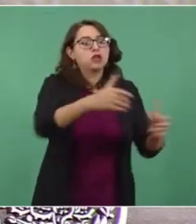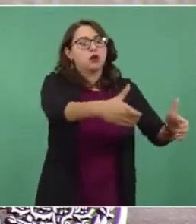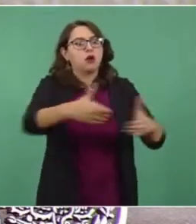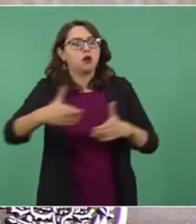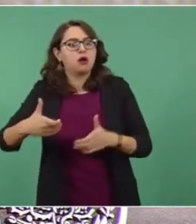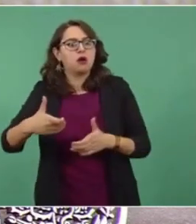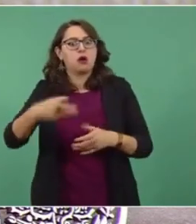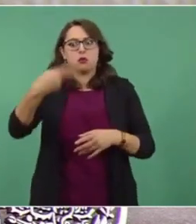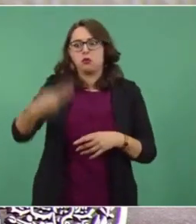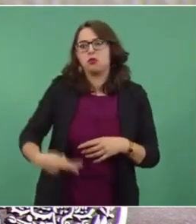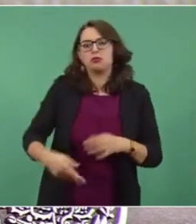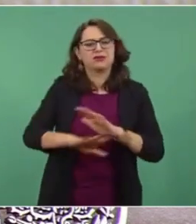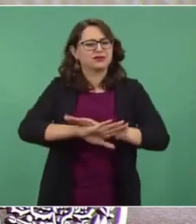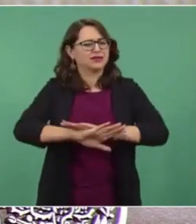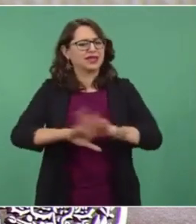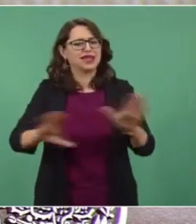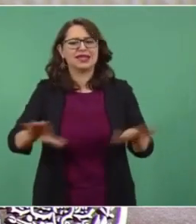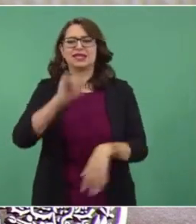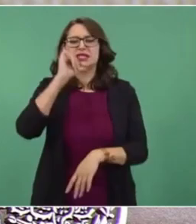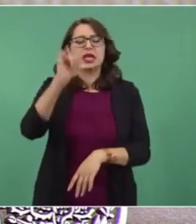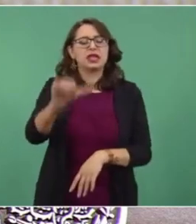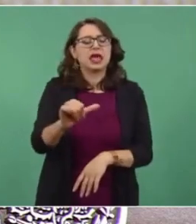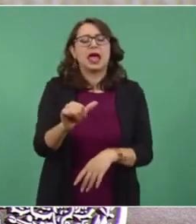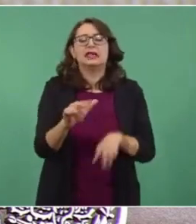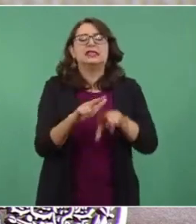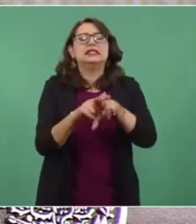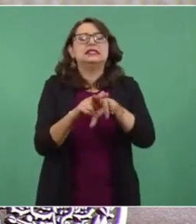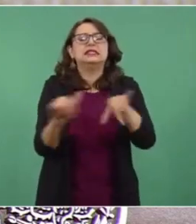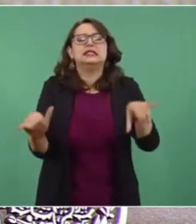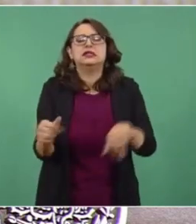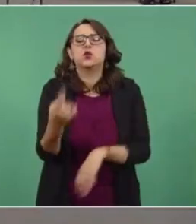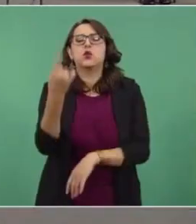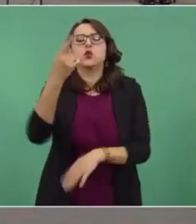ni un tornillo ni una tuerca.